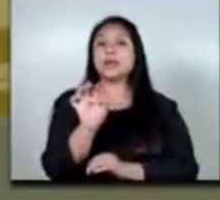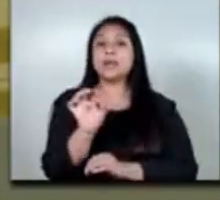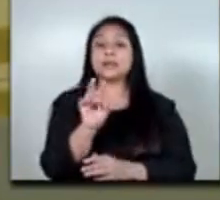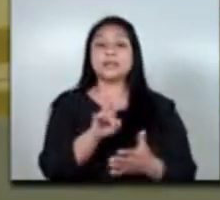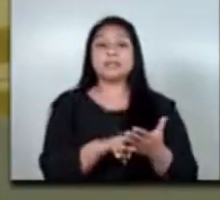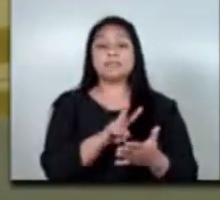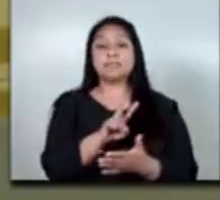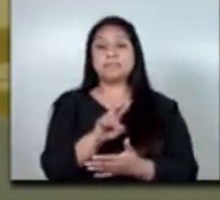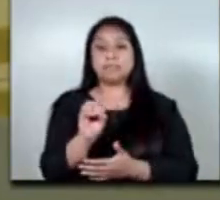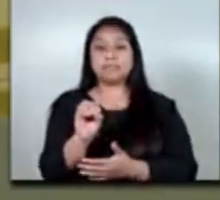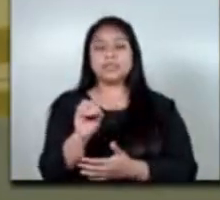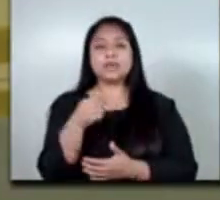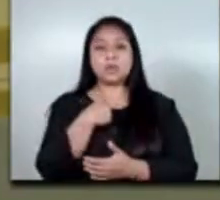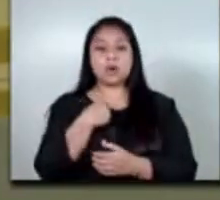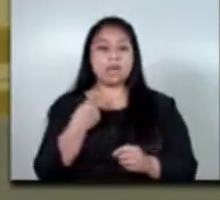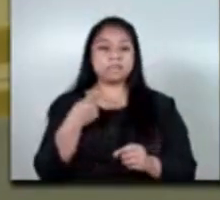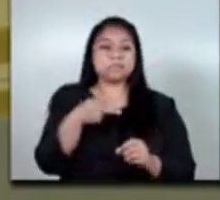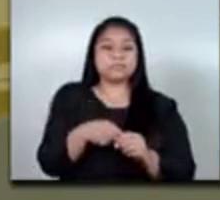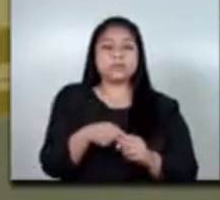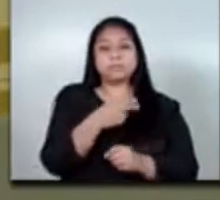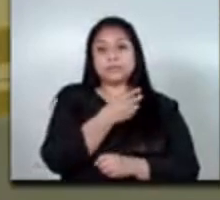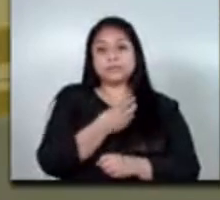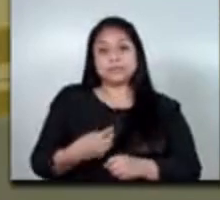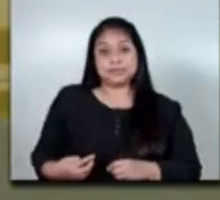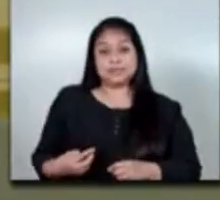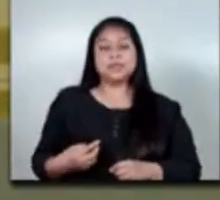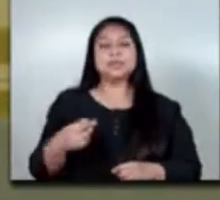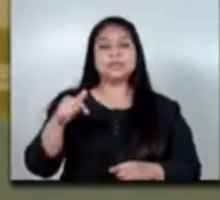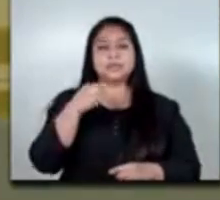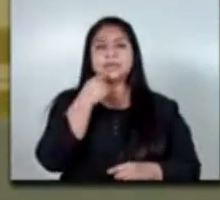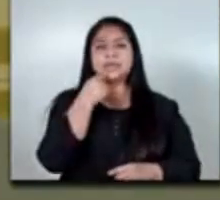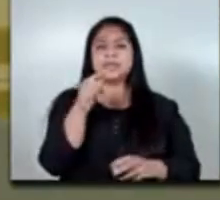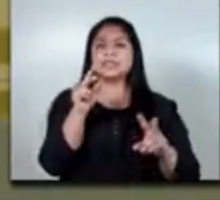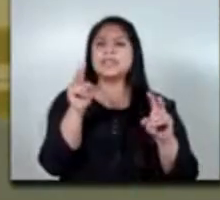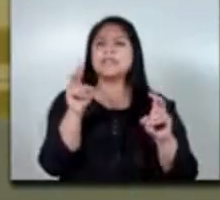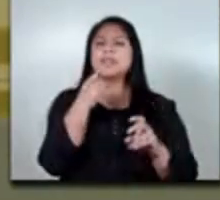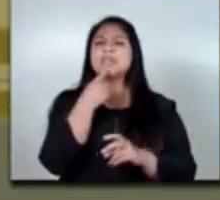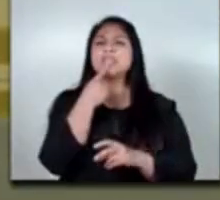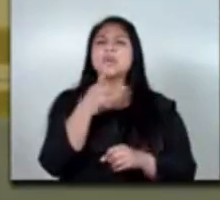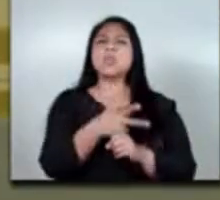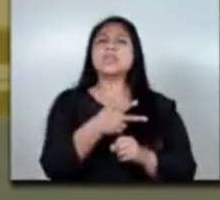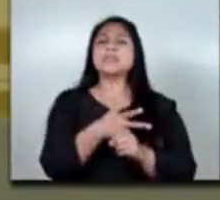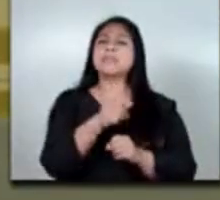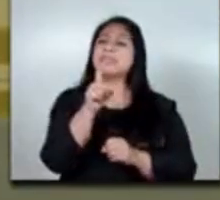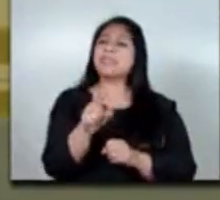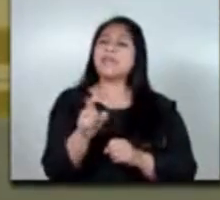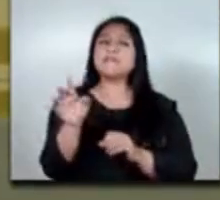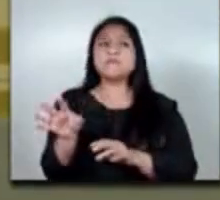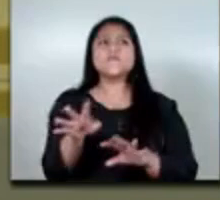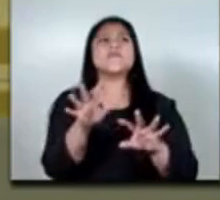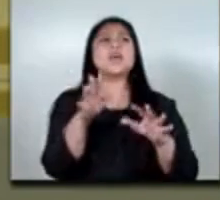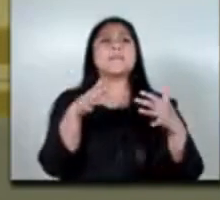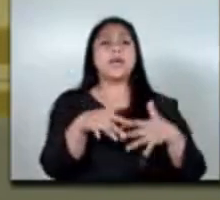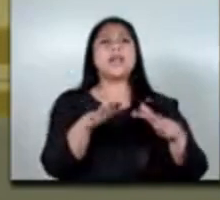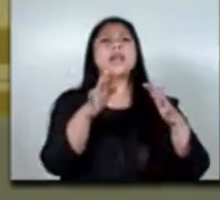cuando asumí la presidencia uno de los temas que dije fue guatemala debe voltearse a ver al mar